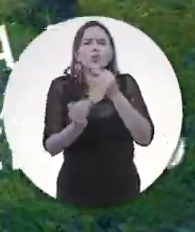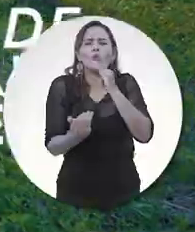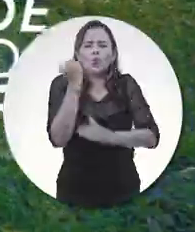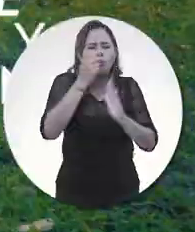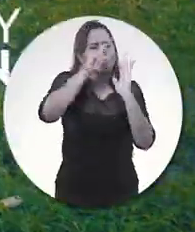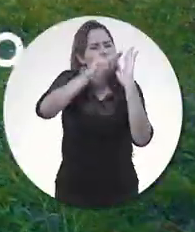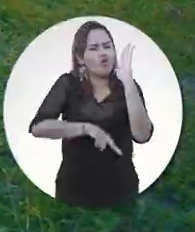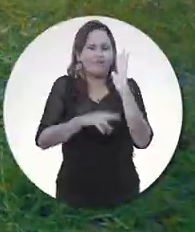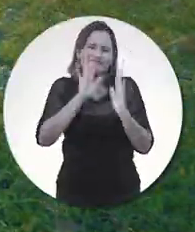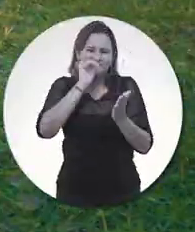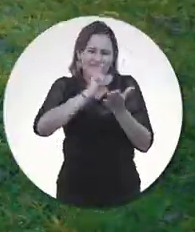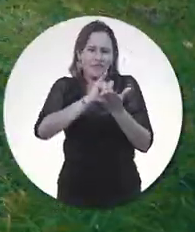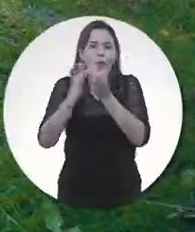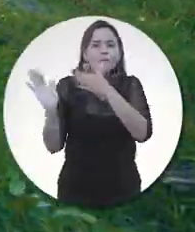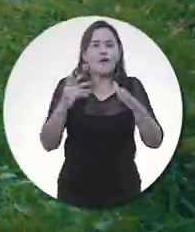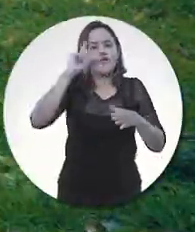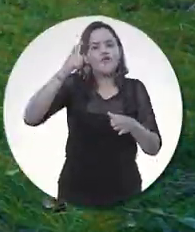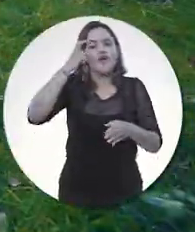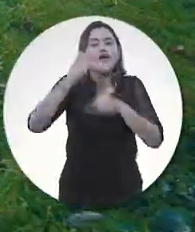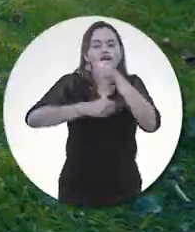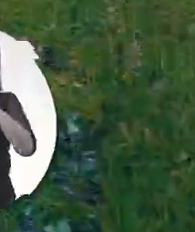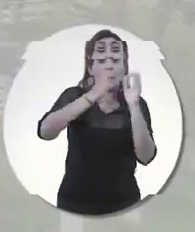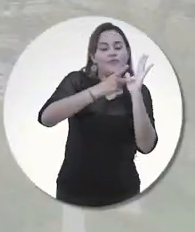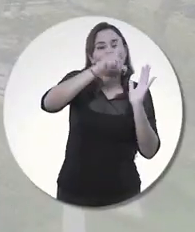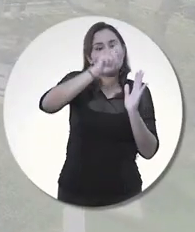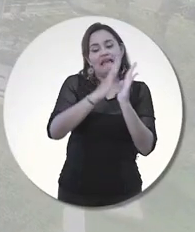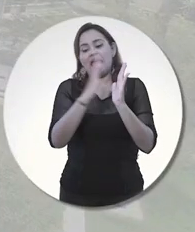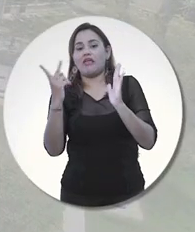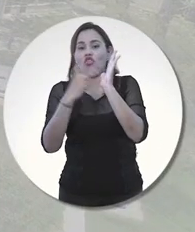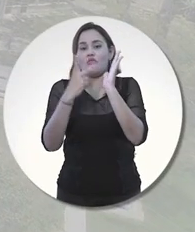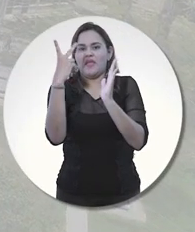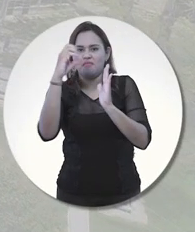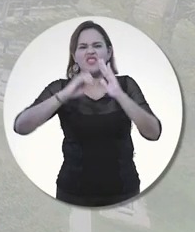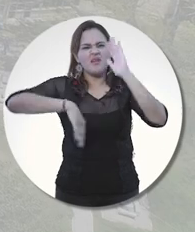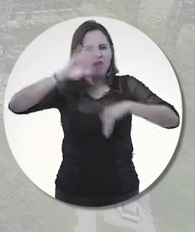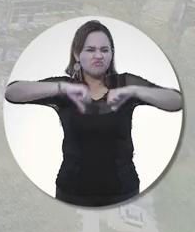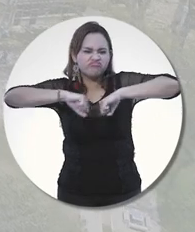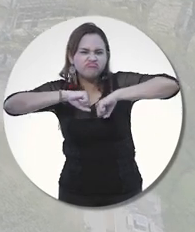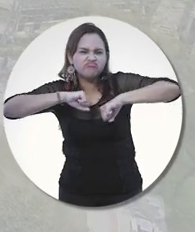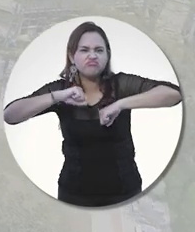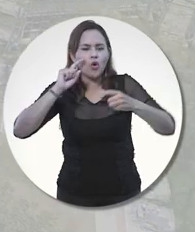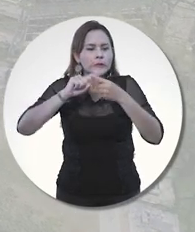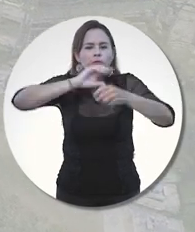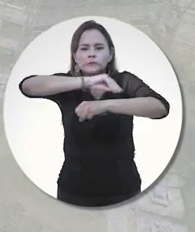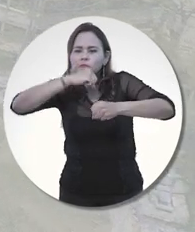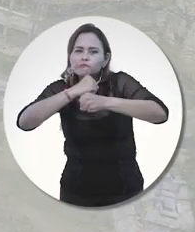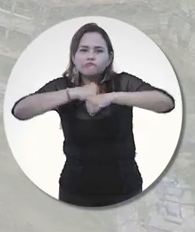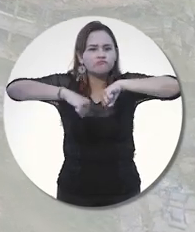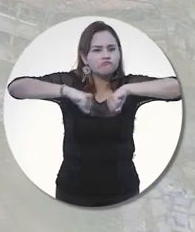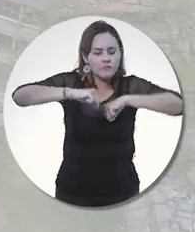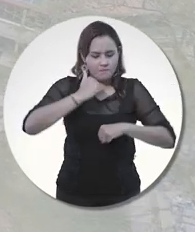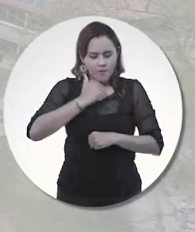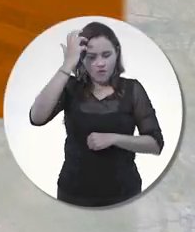institucional del Plan de Gobierno 2016-2020 y se incorporaron nuevos paradigmas de gestión y autorregulación.